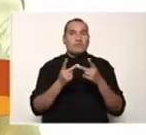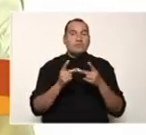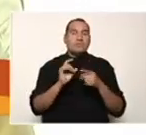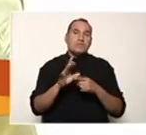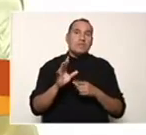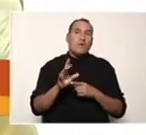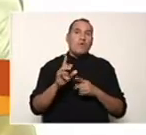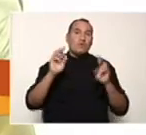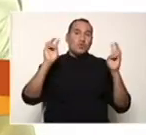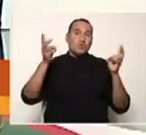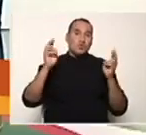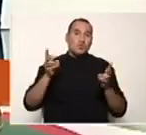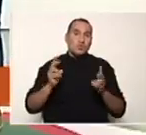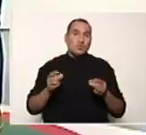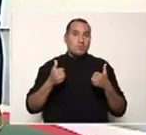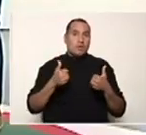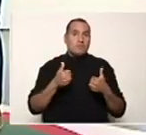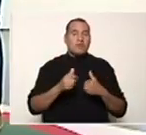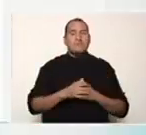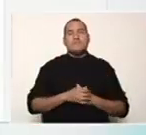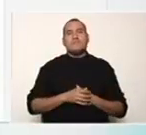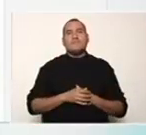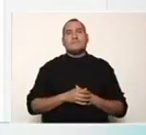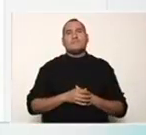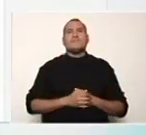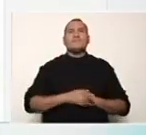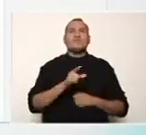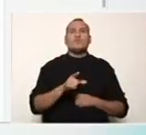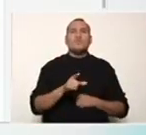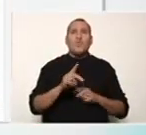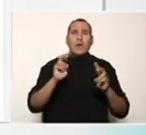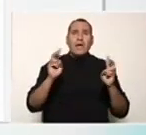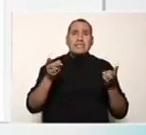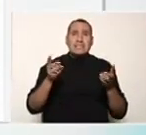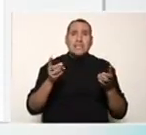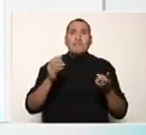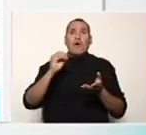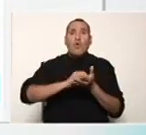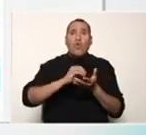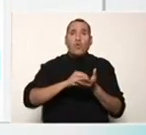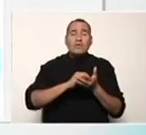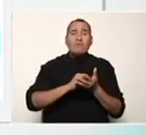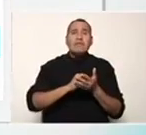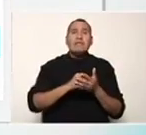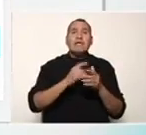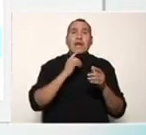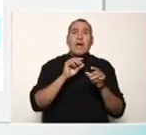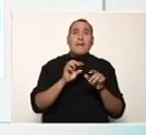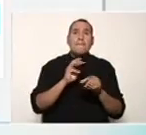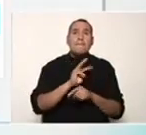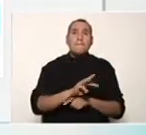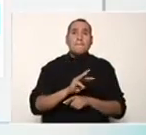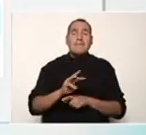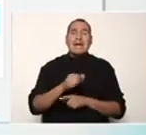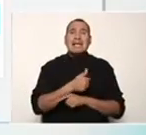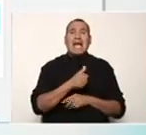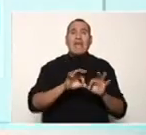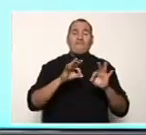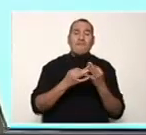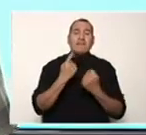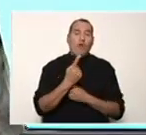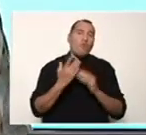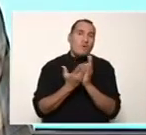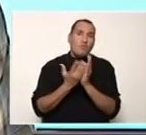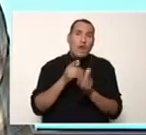y cada uno de los ejercicios que realizamos. Recordando además que este contenido lo puede conseguir en nuestra página web cadafamilonescuela.me.gov y además